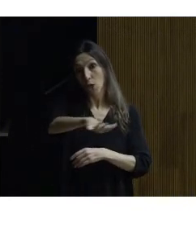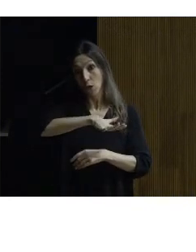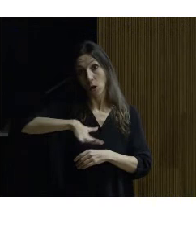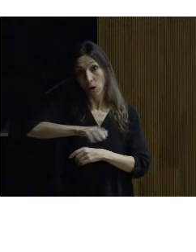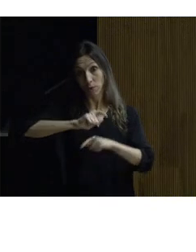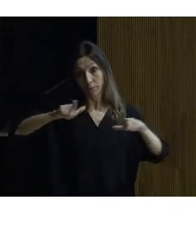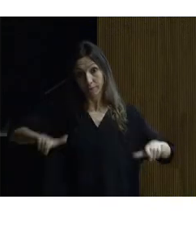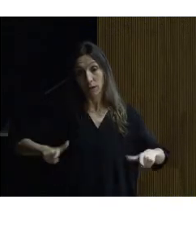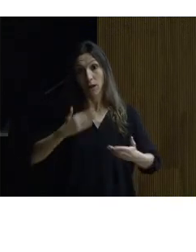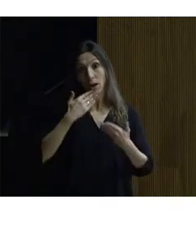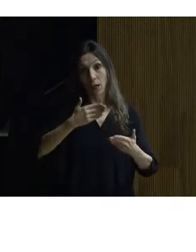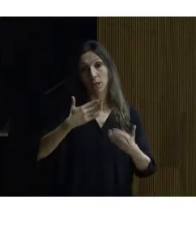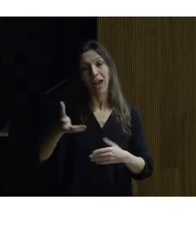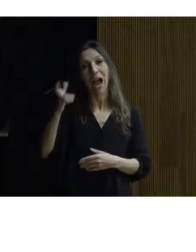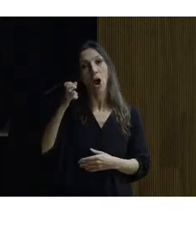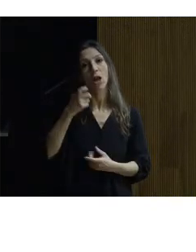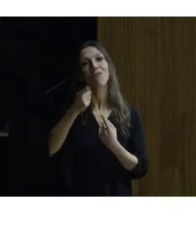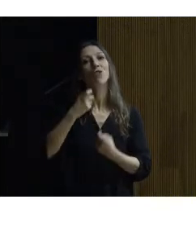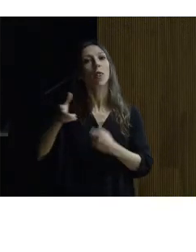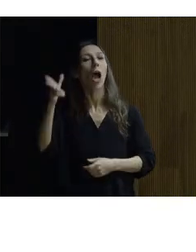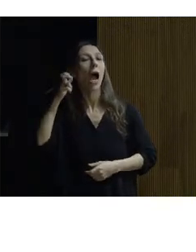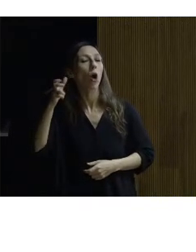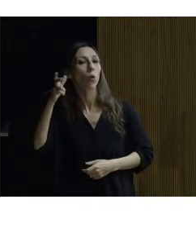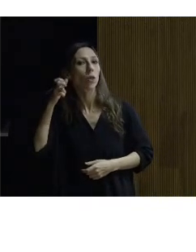audio mediante información auditiva